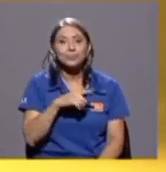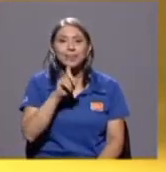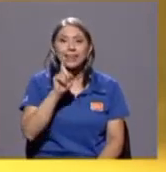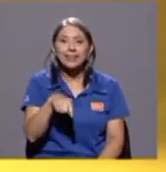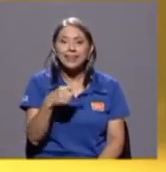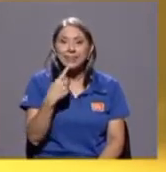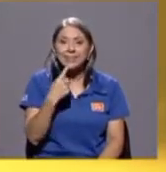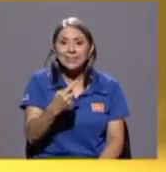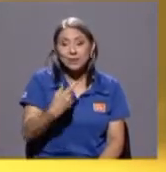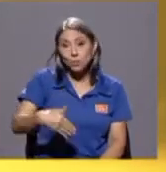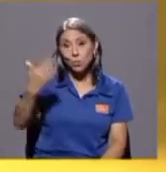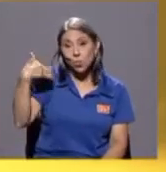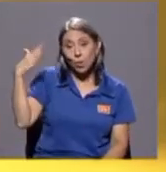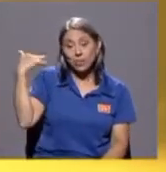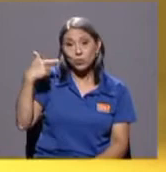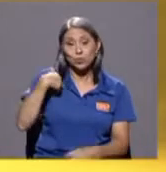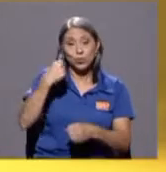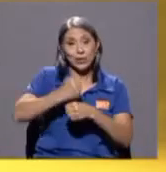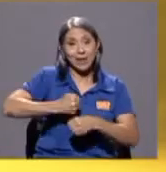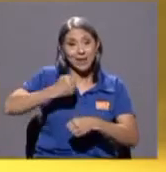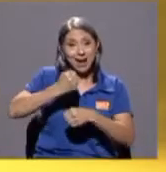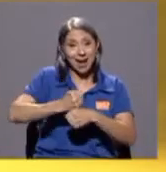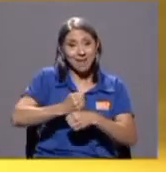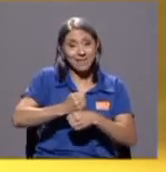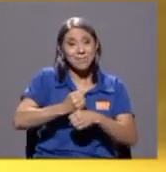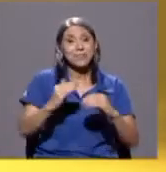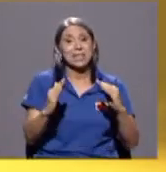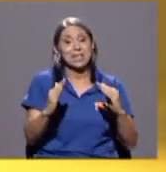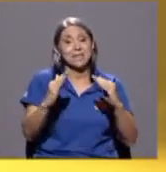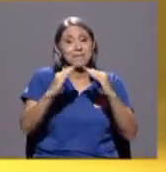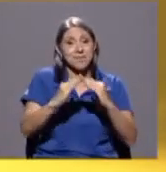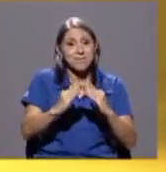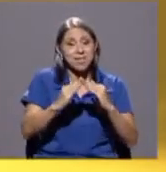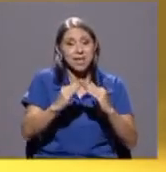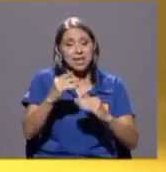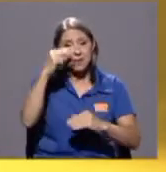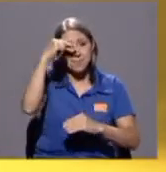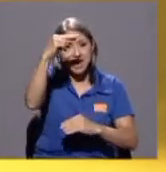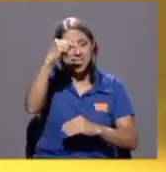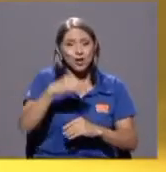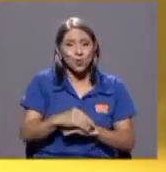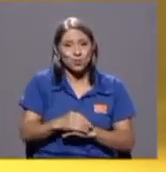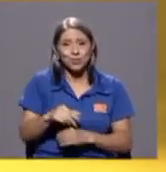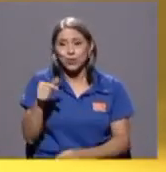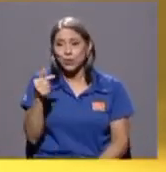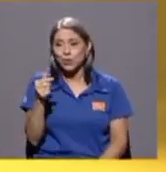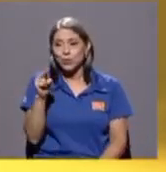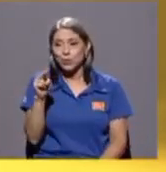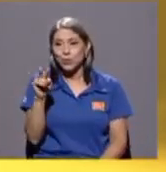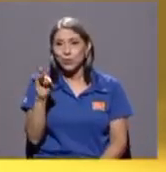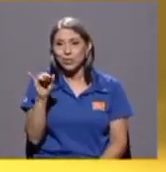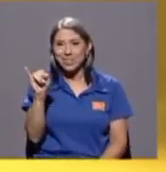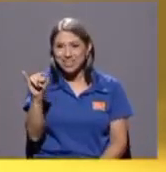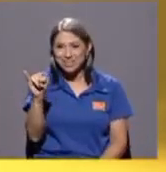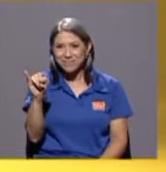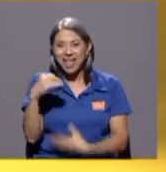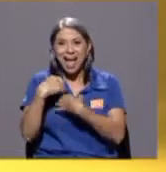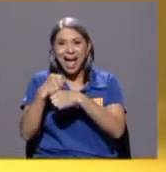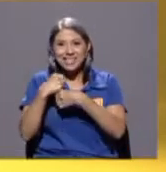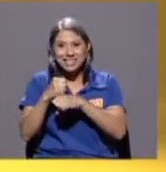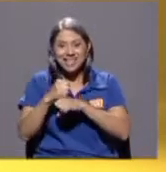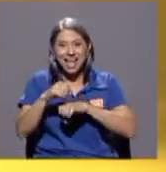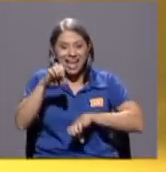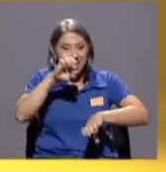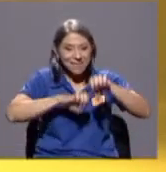cuando yo trabajaba y vivía en México él hacía evaluación de la economía